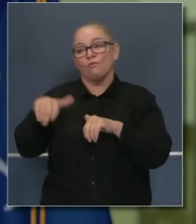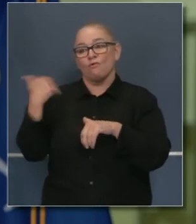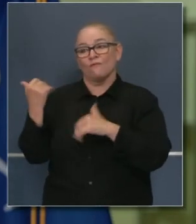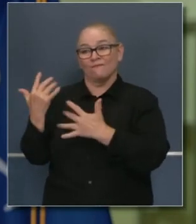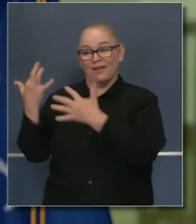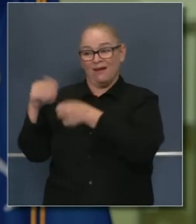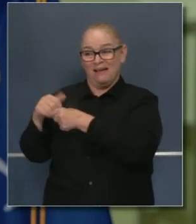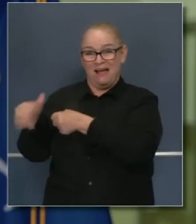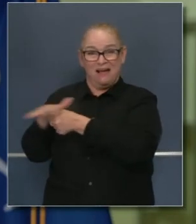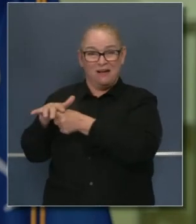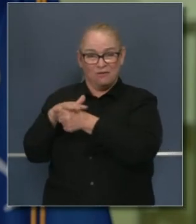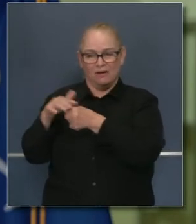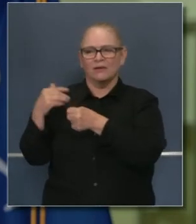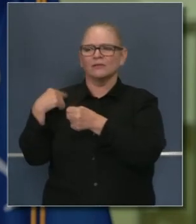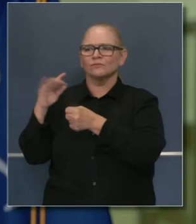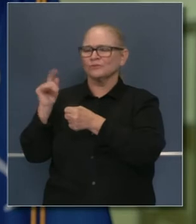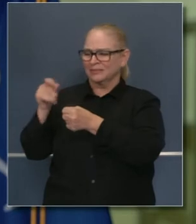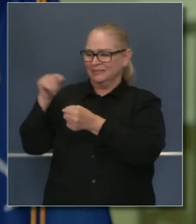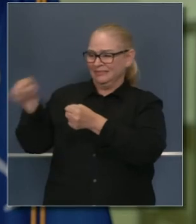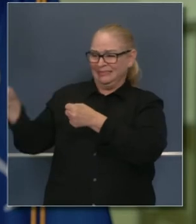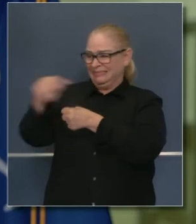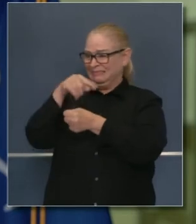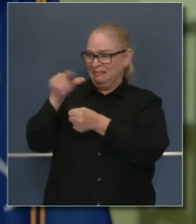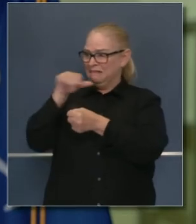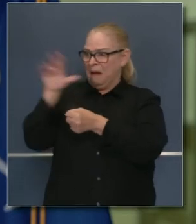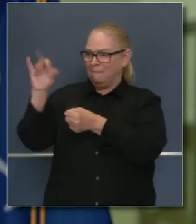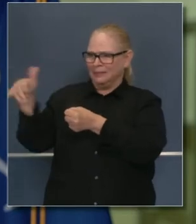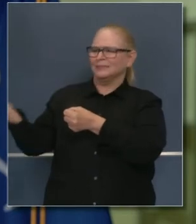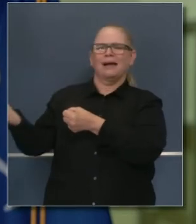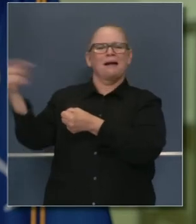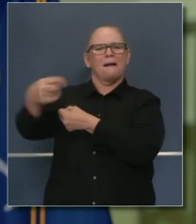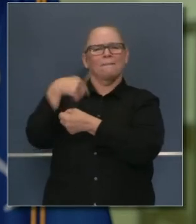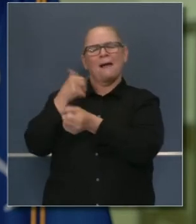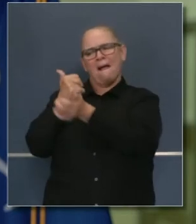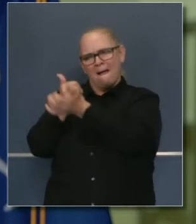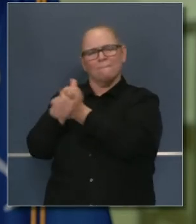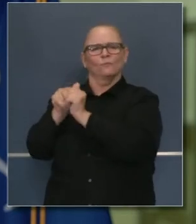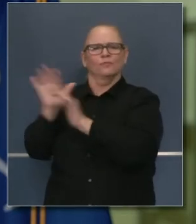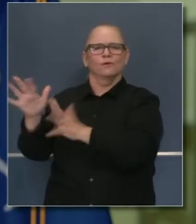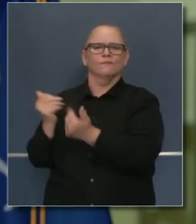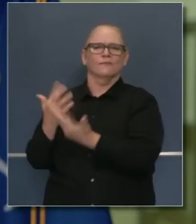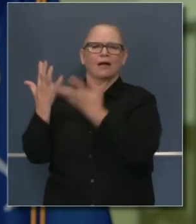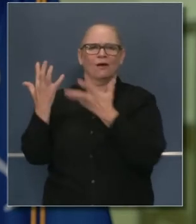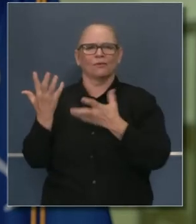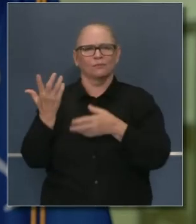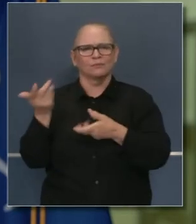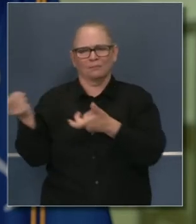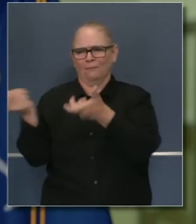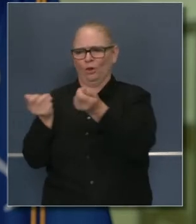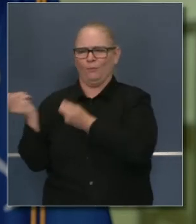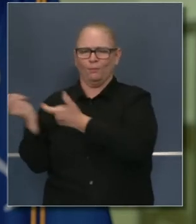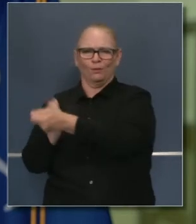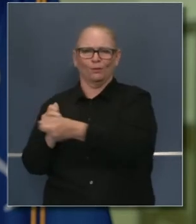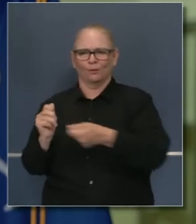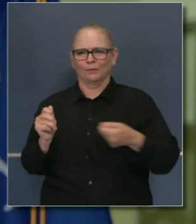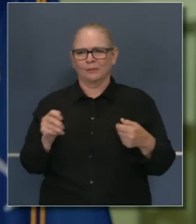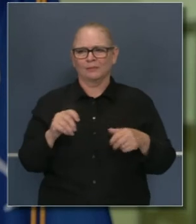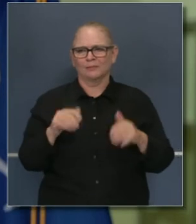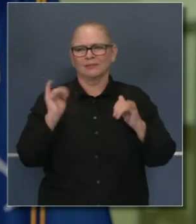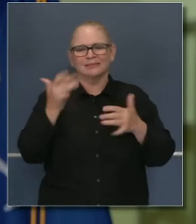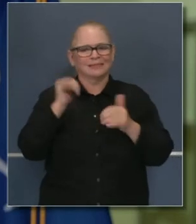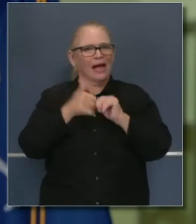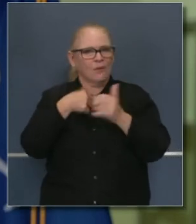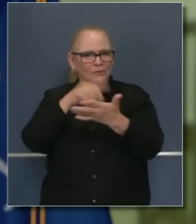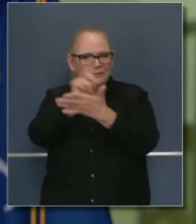con estos otros incendios en el estado de California. Pero el sistema de ayuda mutua, Mutual Aid System, está trabajando de la manera como fue